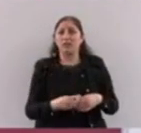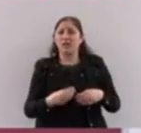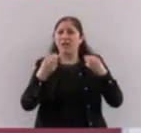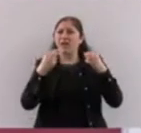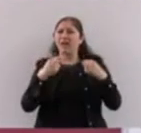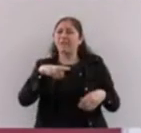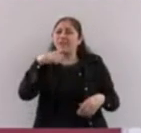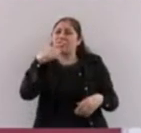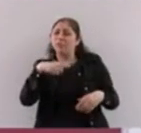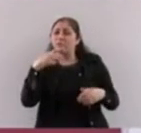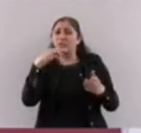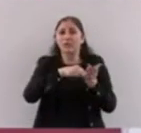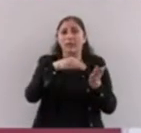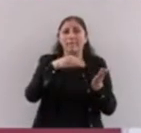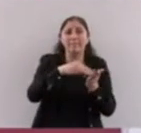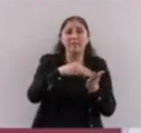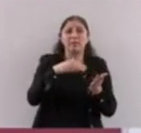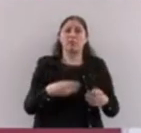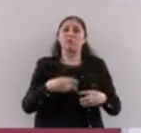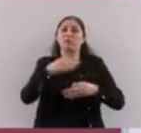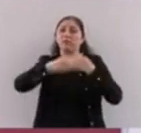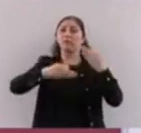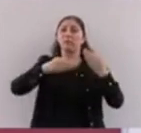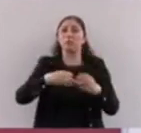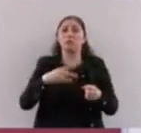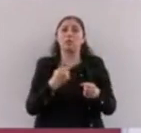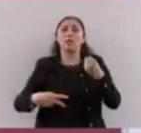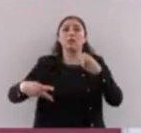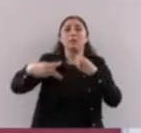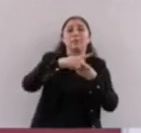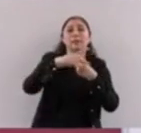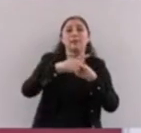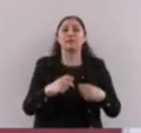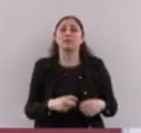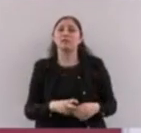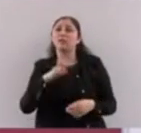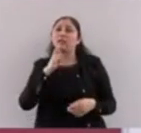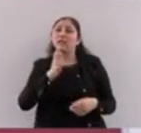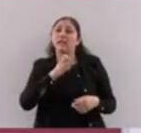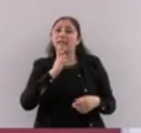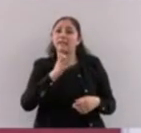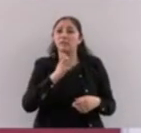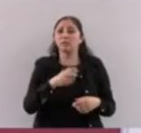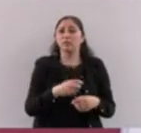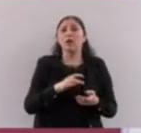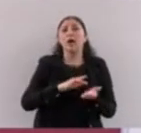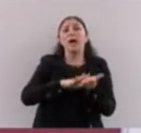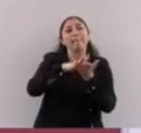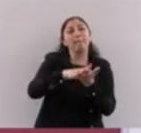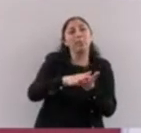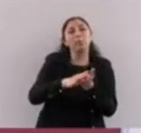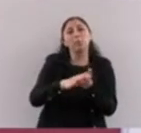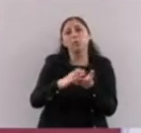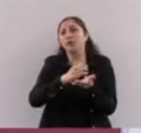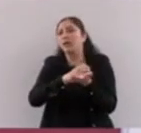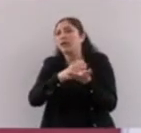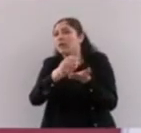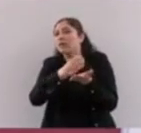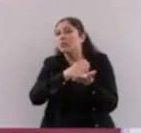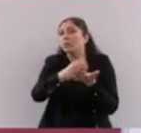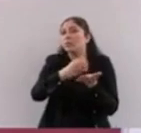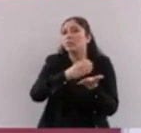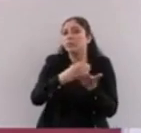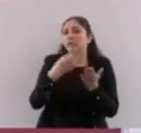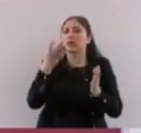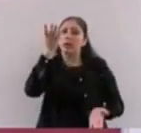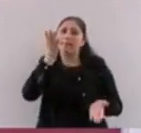mexicanas de todo el país. Y estos recursos se depositan ya en las tarjetas